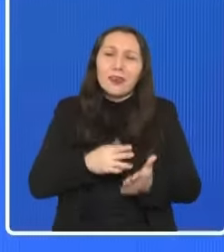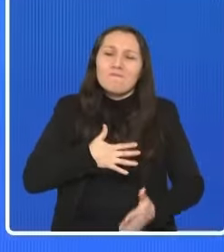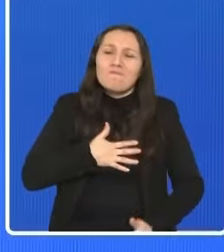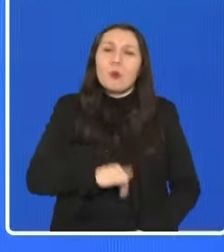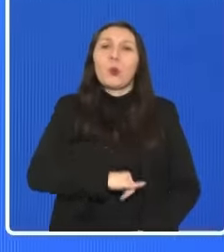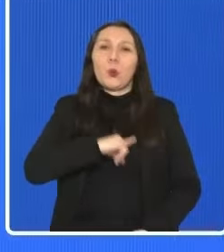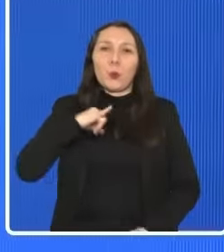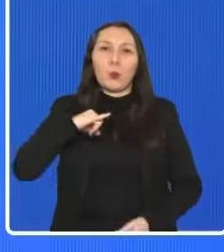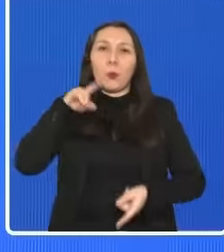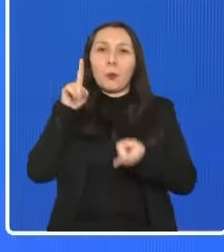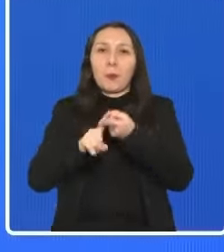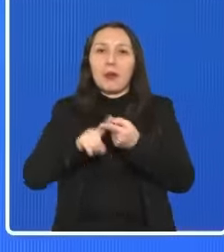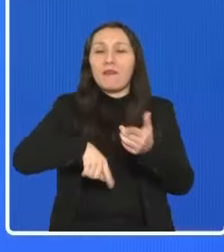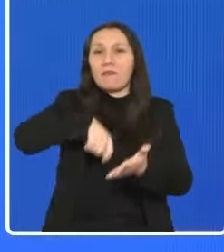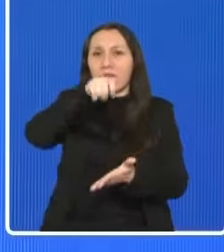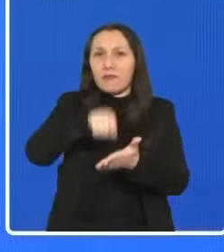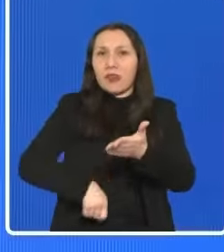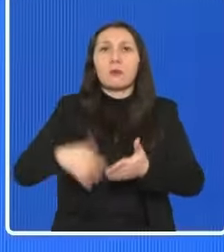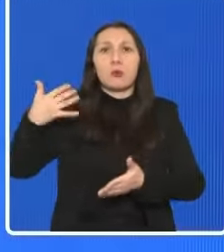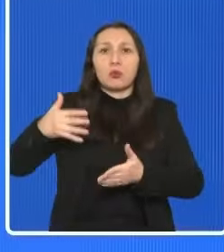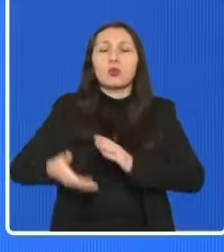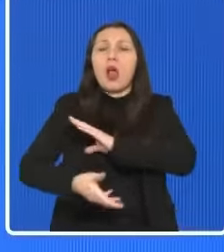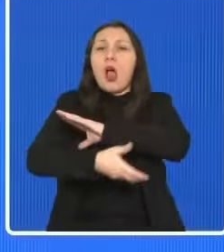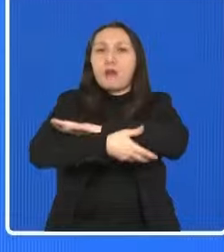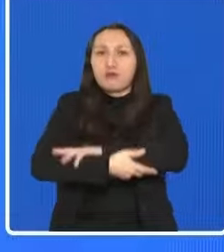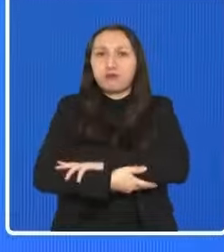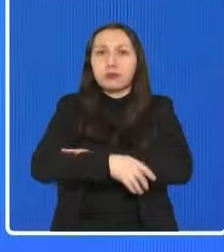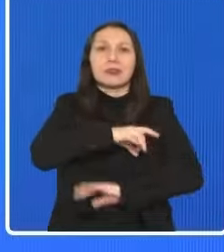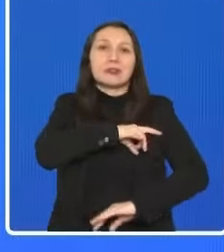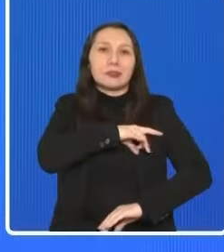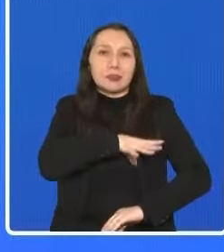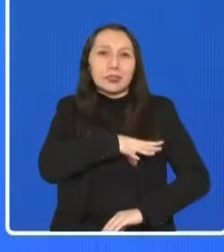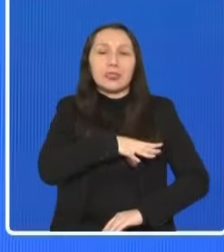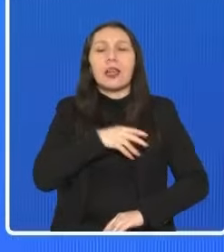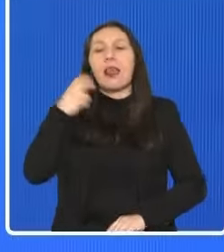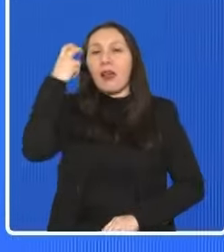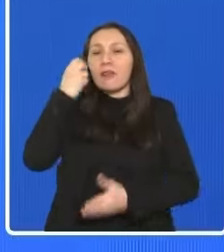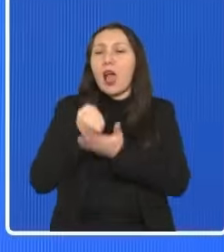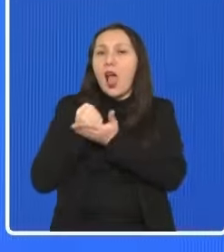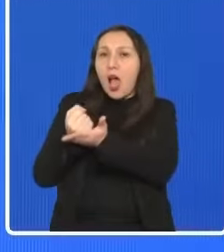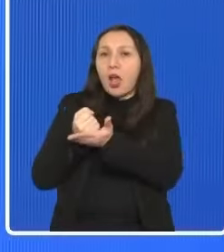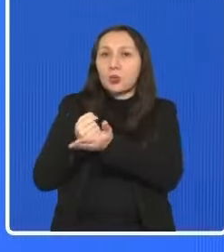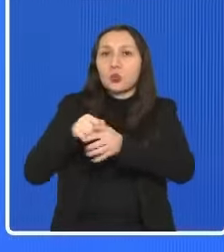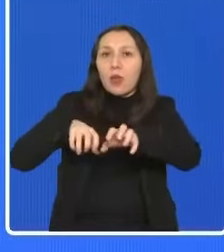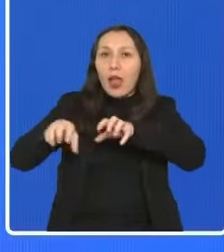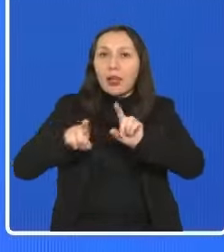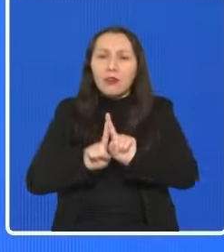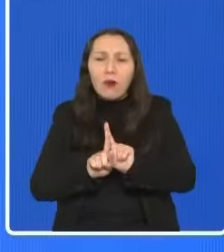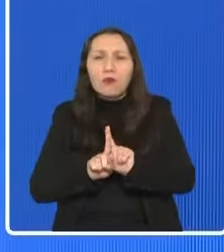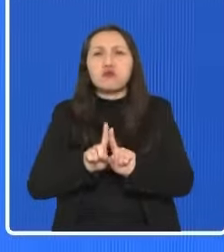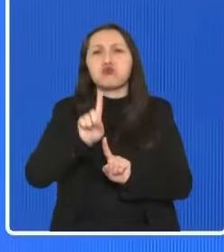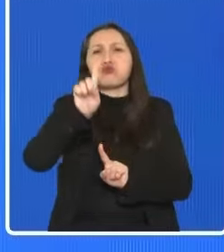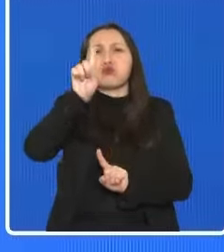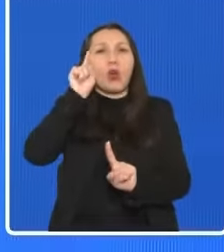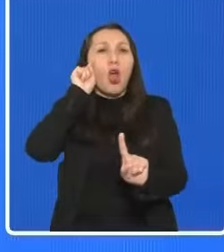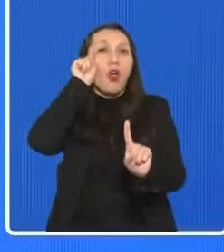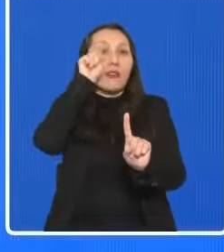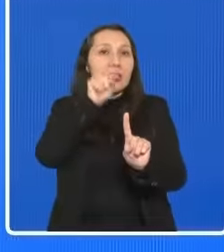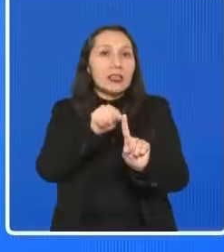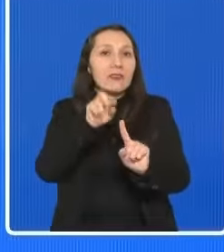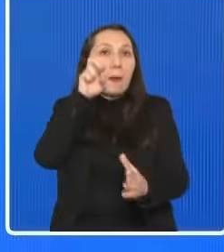Para participar de la firma de este importante acuerdo entre Chile y Brasil, para cooperar en actividades espaciales para fines